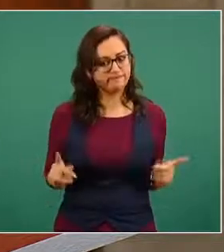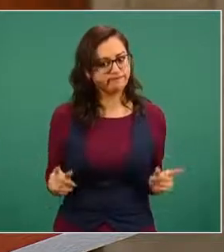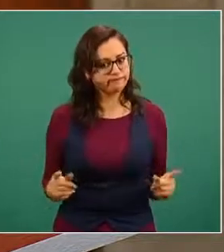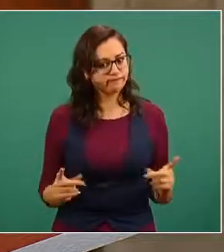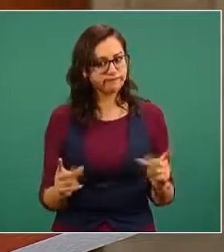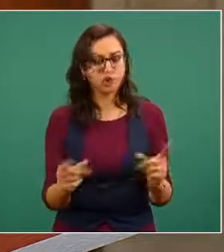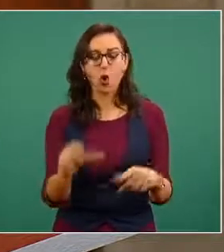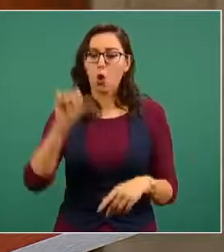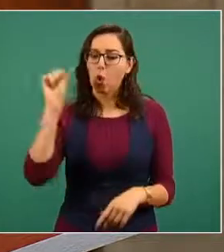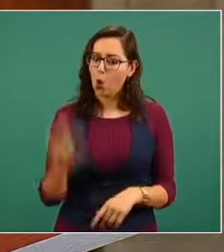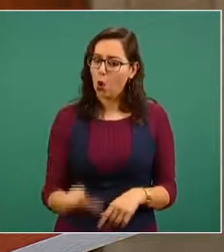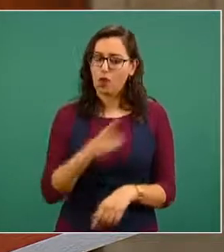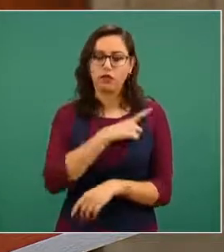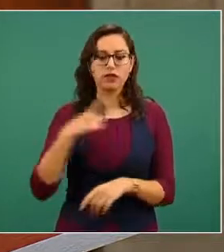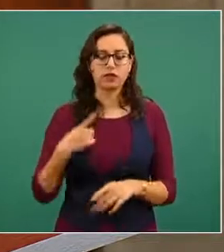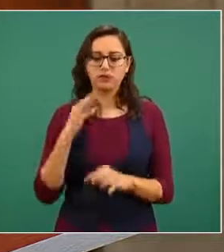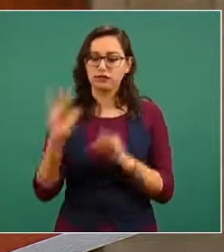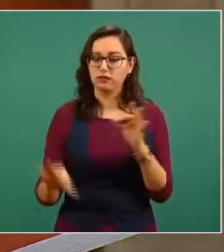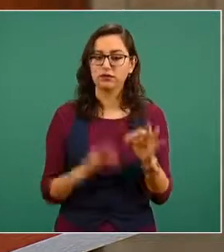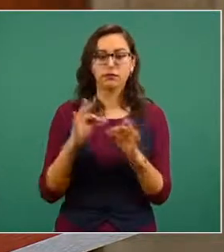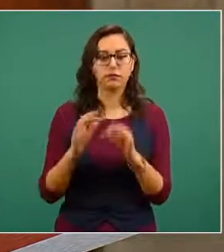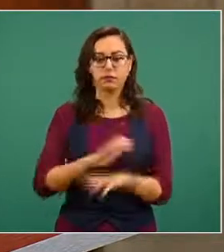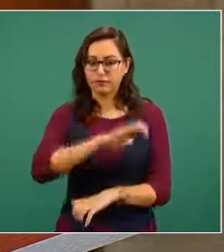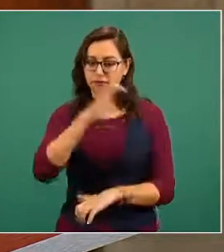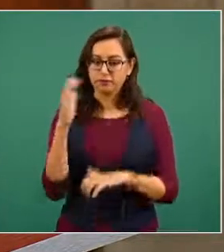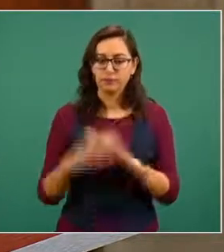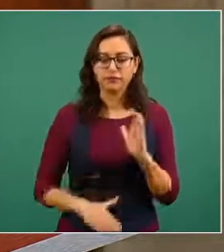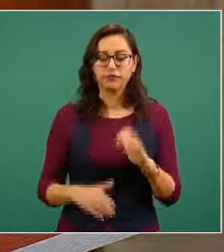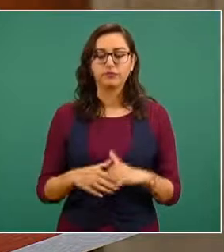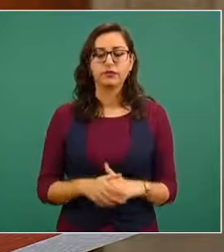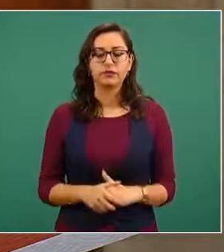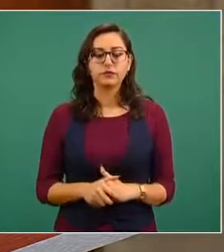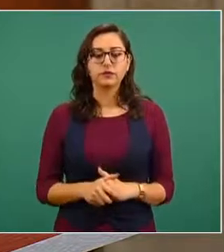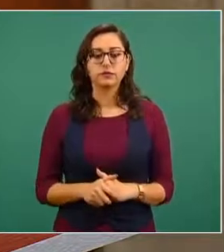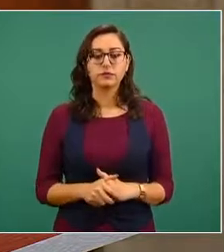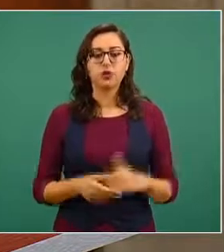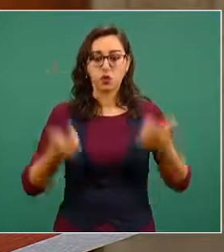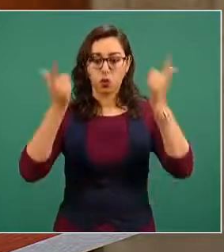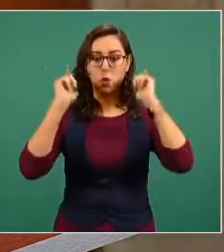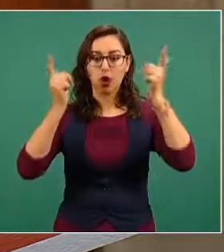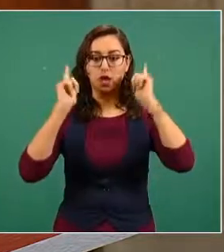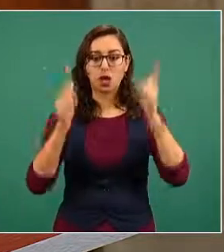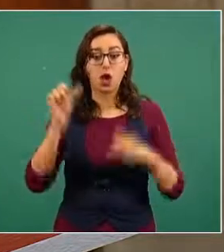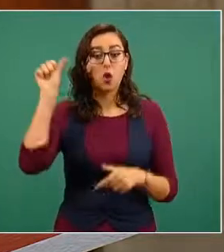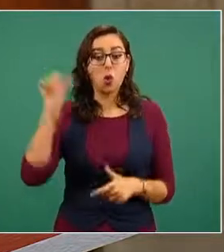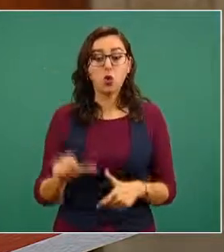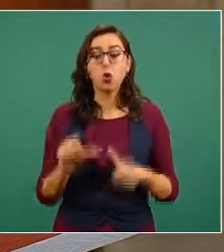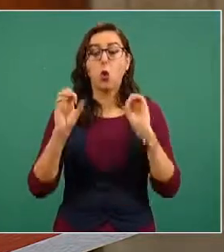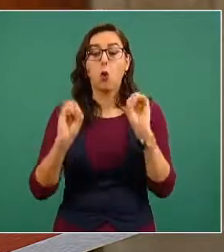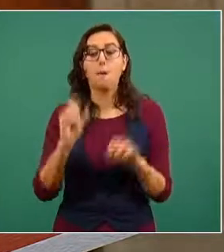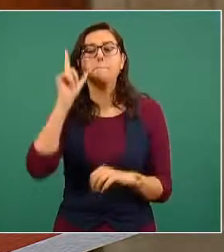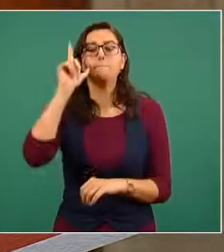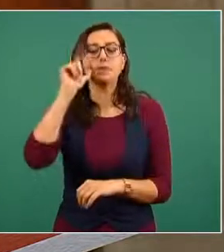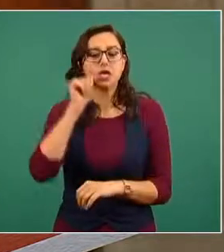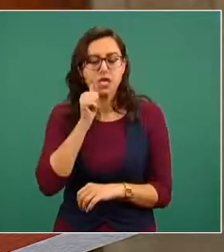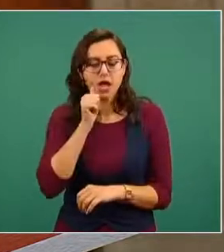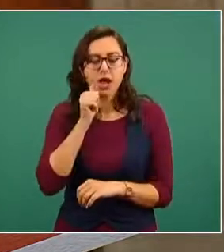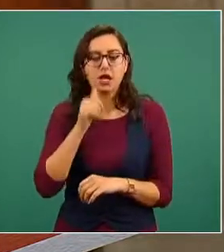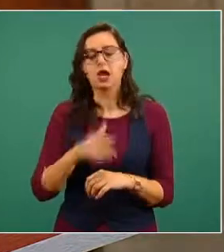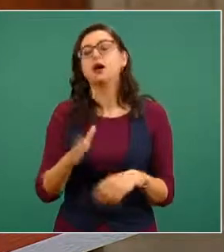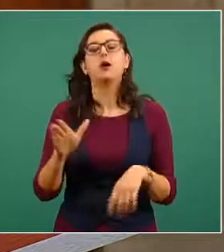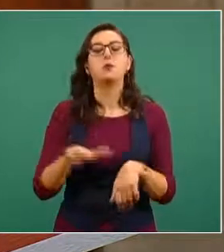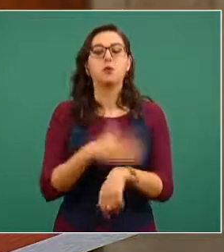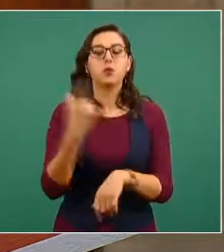aplicando, poniendo la vacuna. Ojalá y terminemos hoy a más tardar mañana porque,